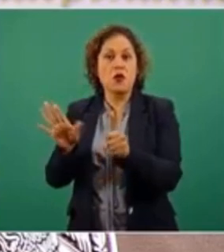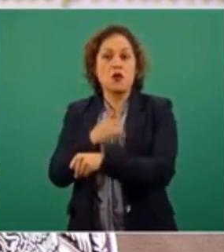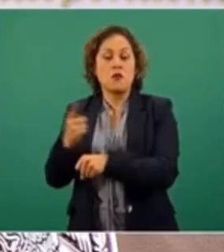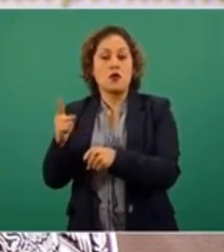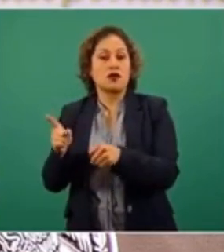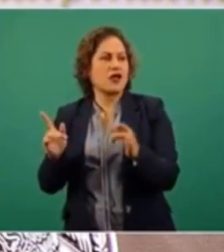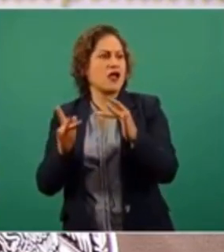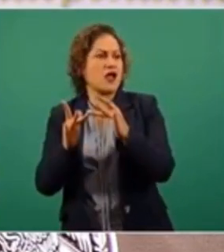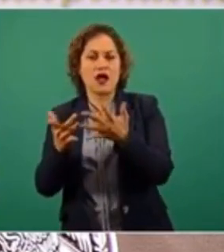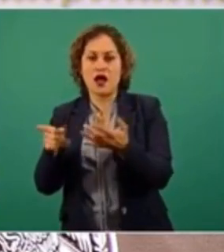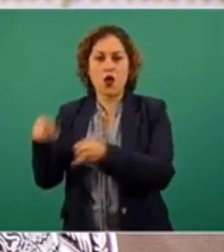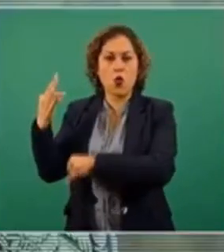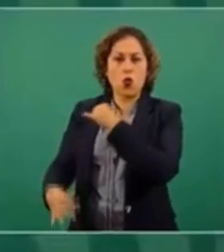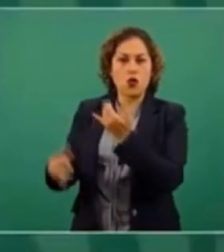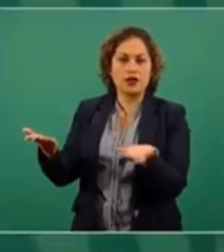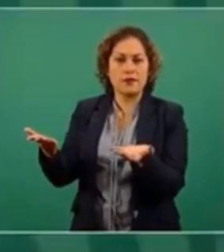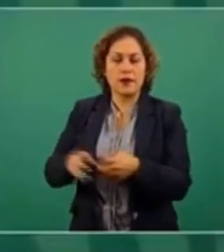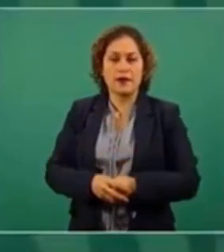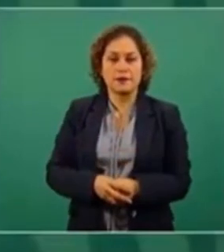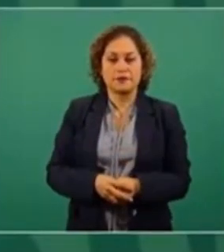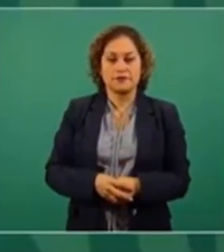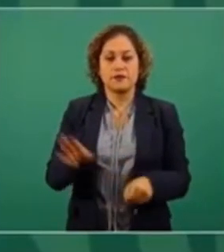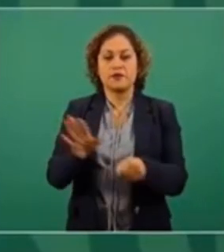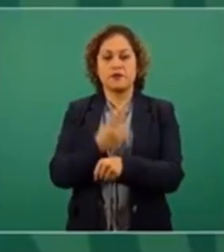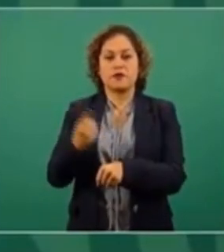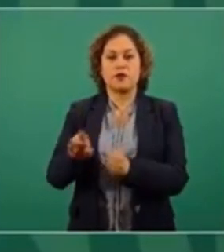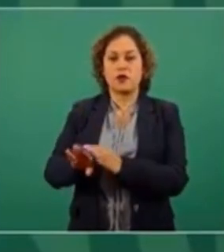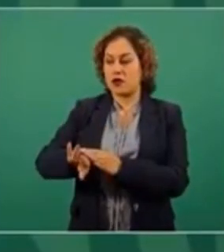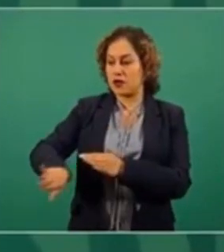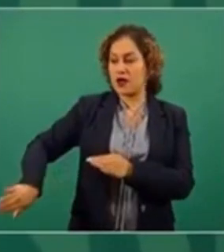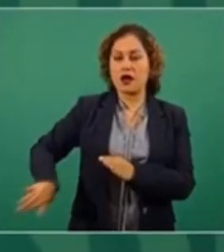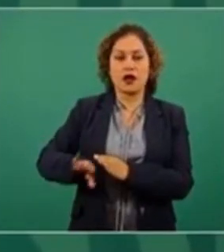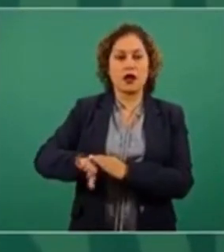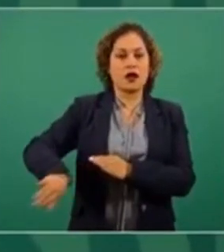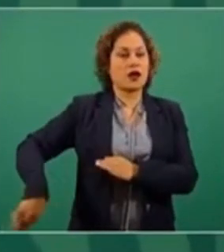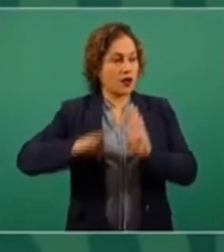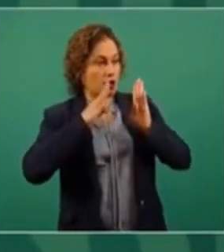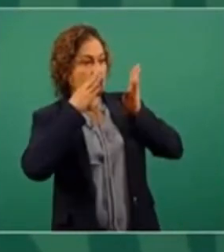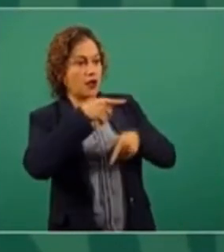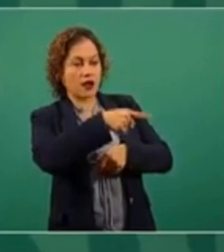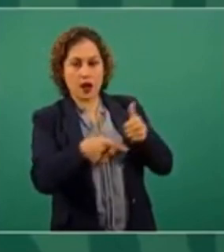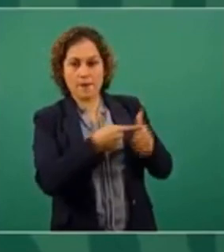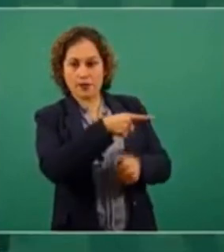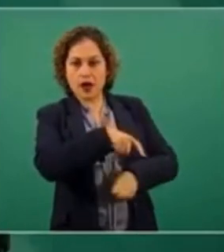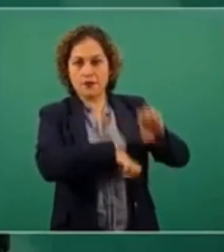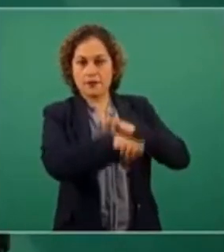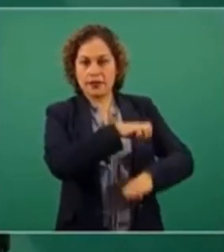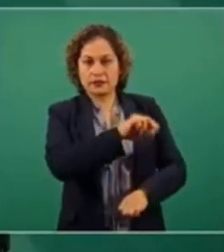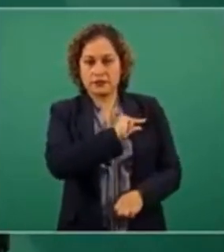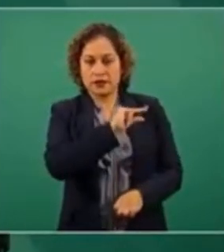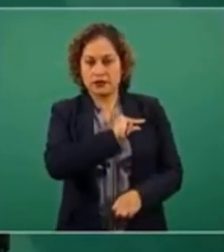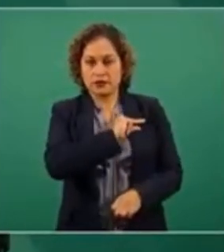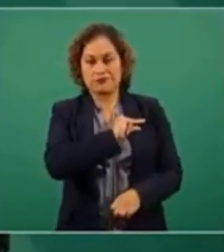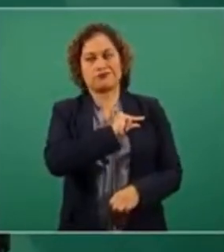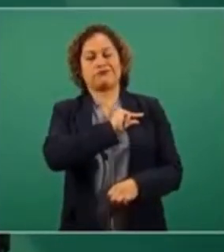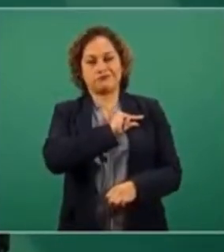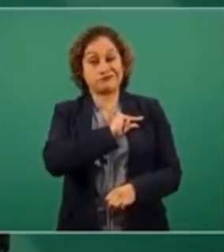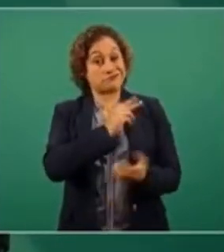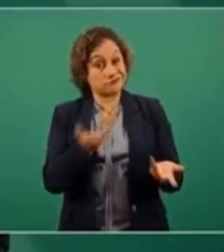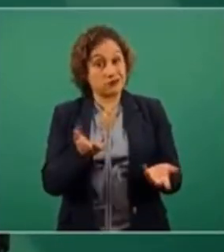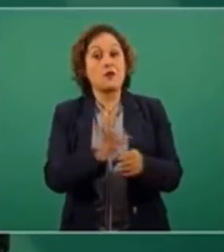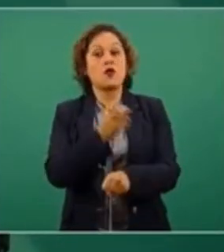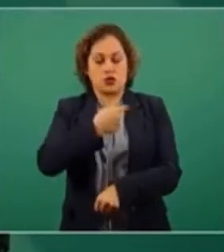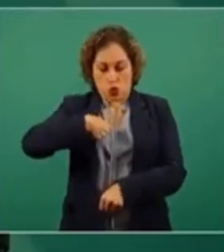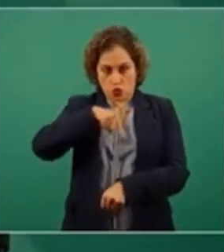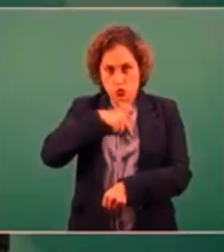el despacho, porque le dan un tratamiento especial a las particulares. Entonces, ¿en qué consiste la iniciativa que estamos enviando?